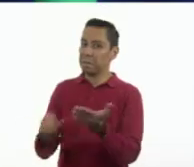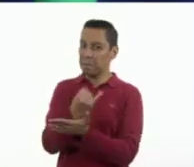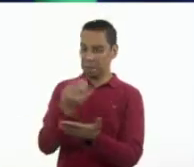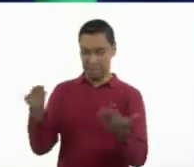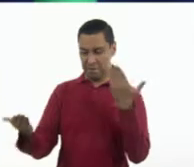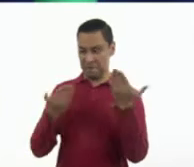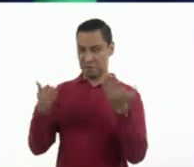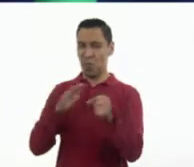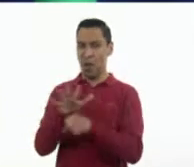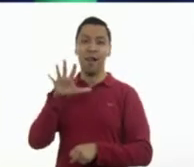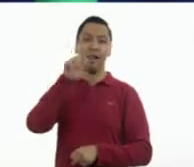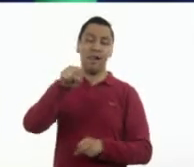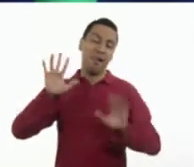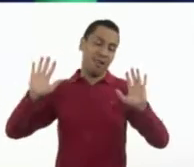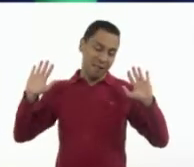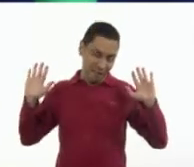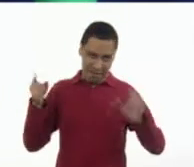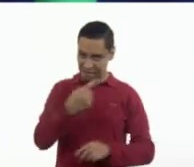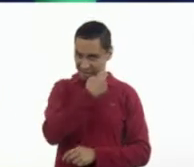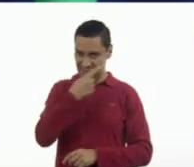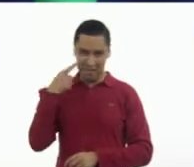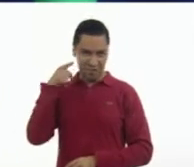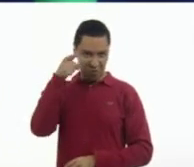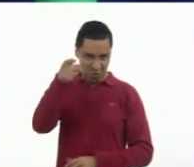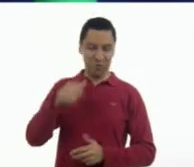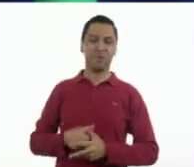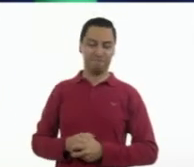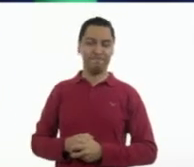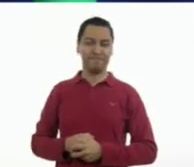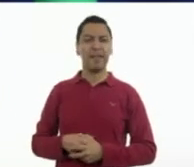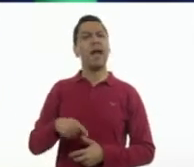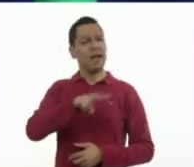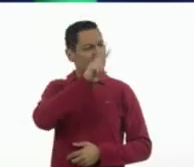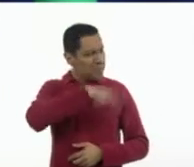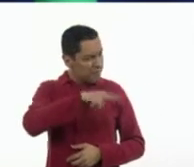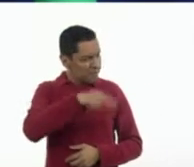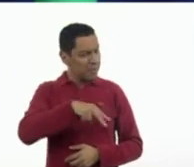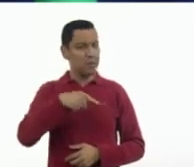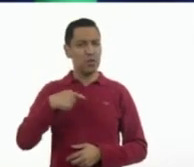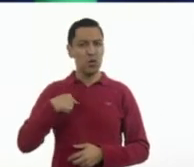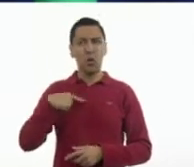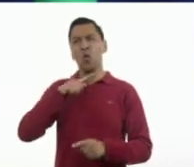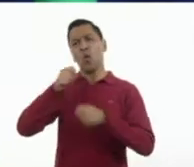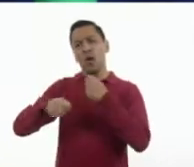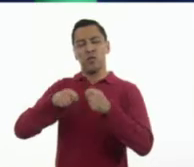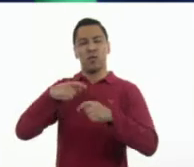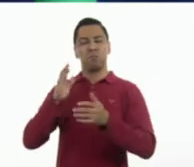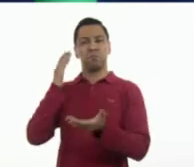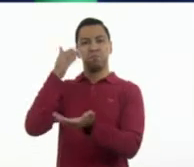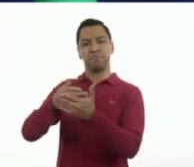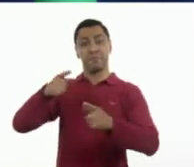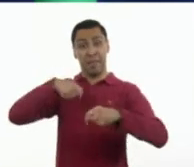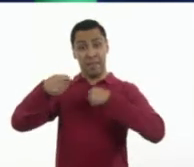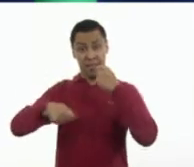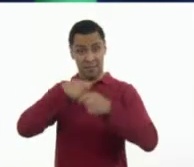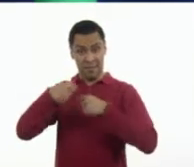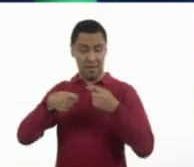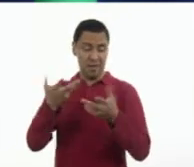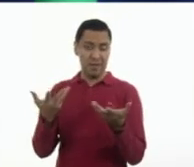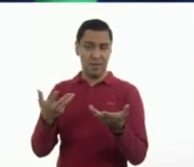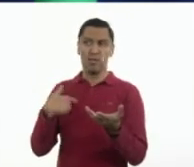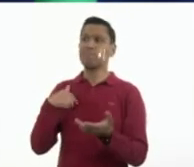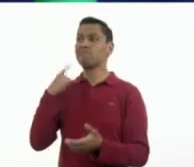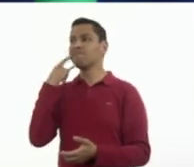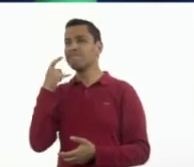Claro, muy cierto, muy cierto. Ahorita que lo estoy pensando, cuando voy a las tiendas de abarrotes, bueno, hay